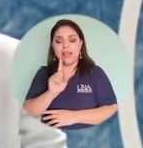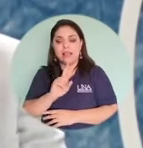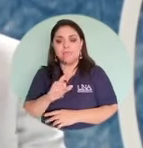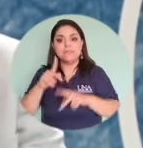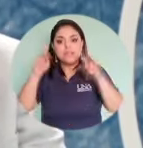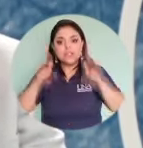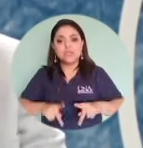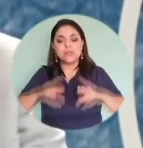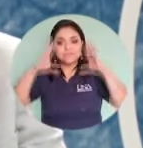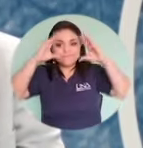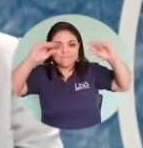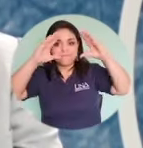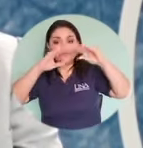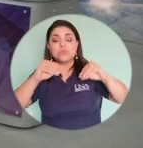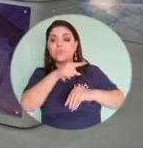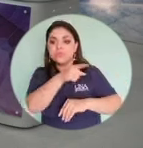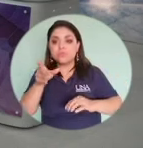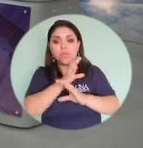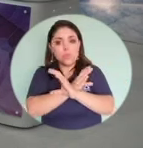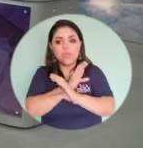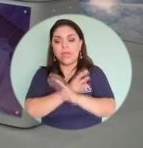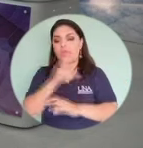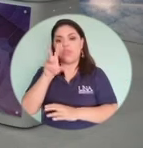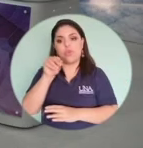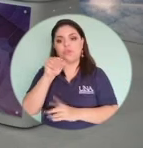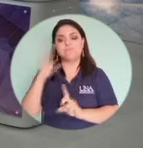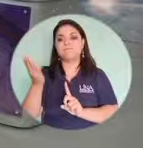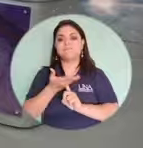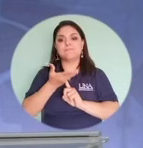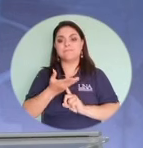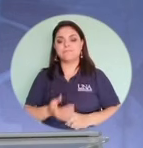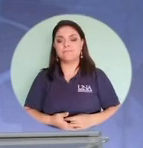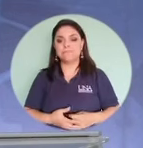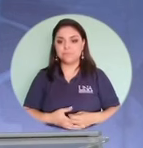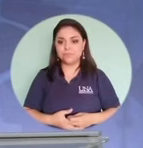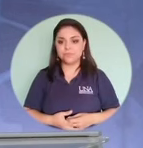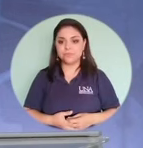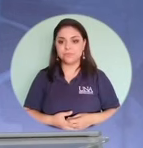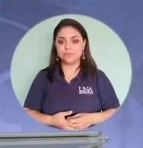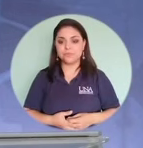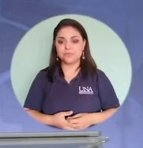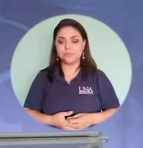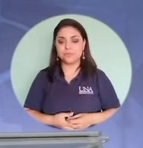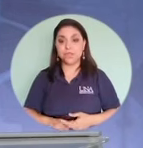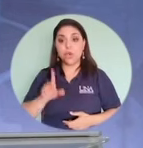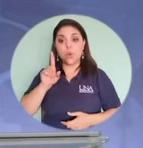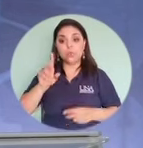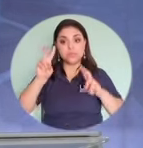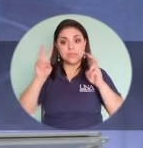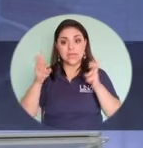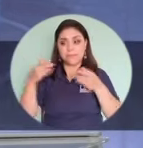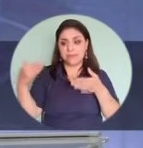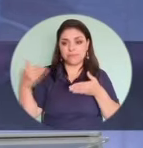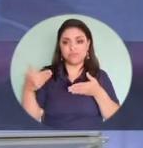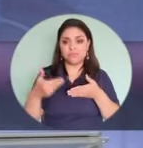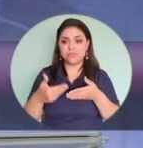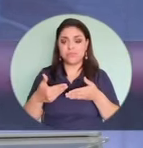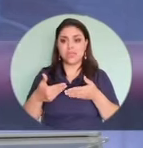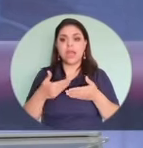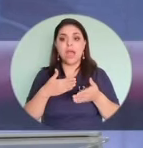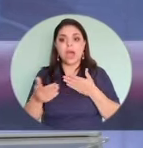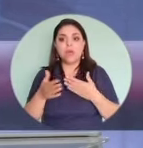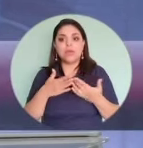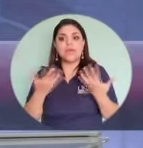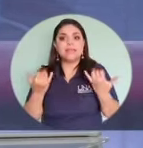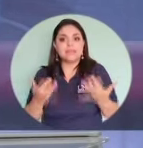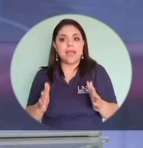ocupamos que los usuarios tengan para que no sean vulnerados. Uno de esos aspectos muy recientes, aunque es algo que se ha venido dando